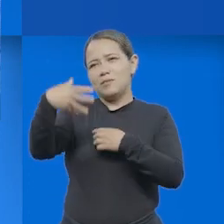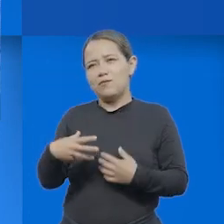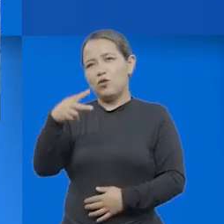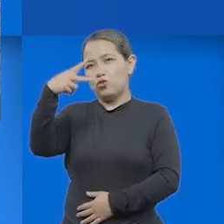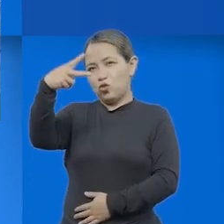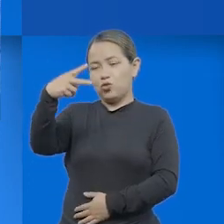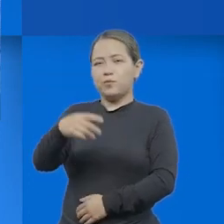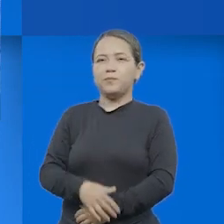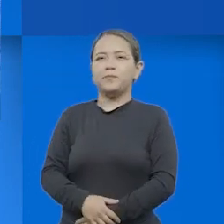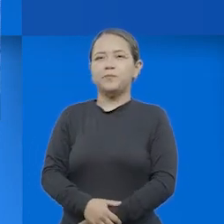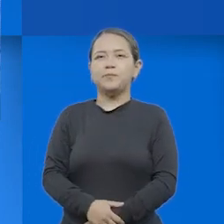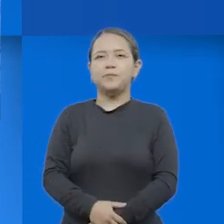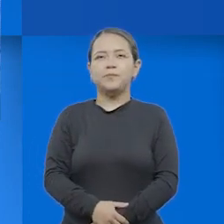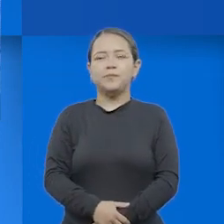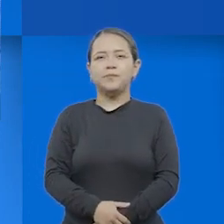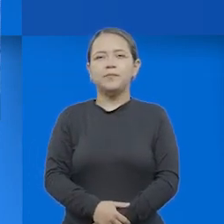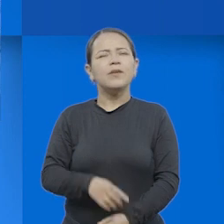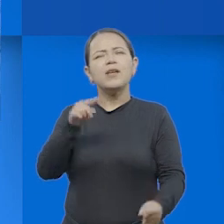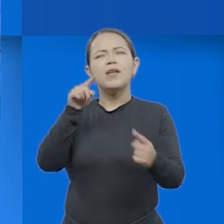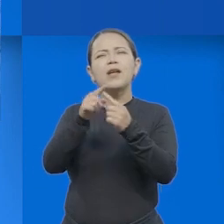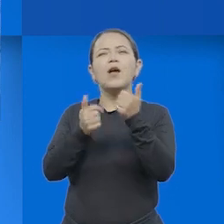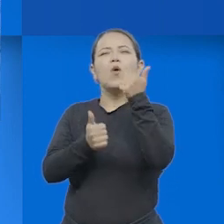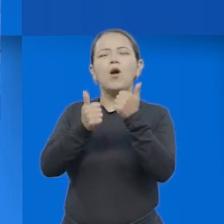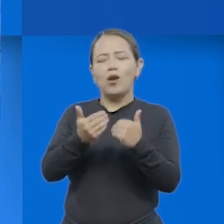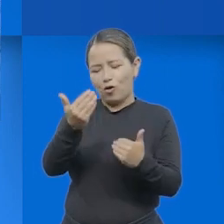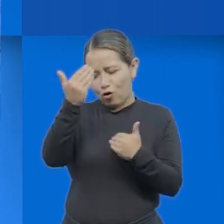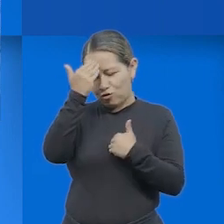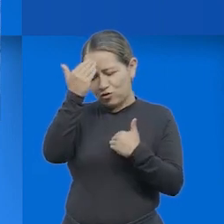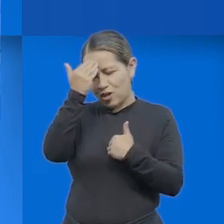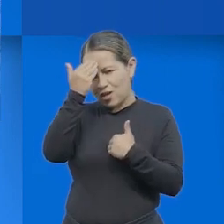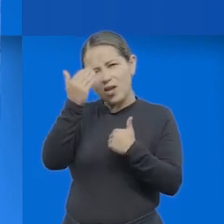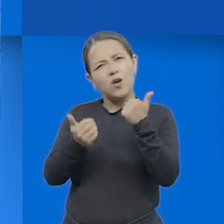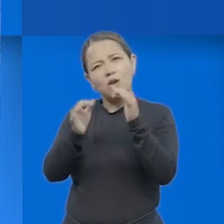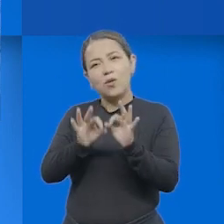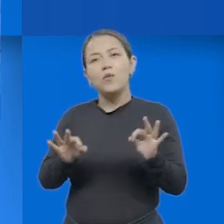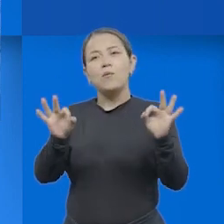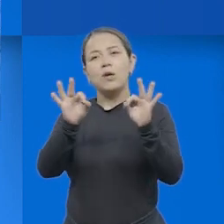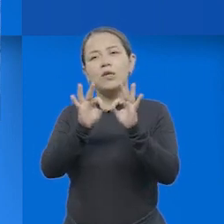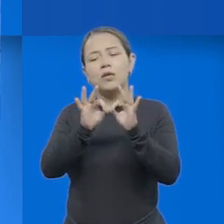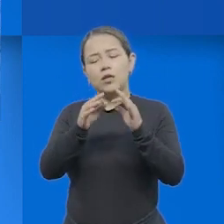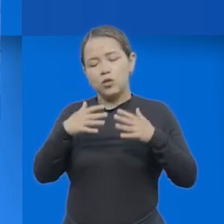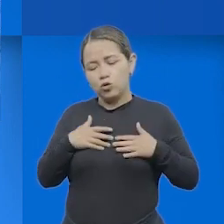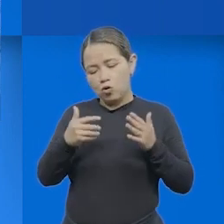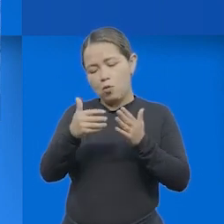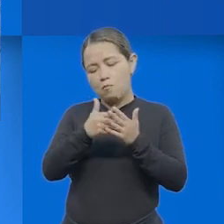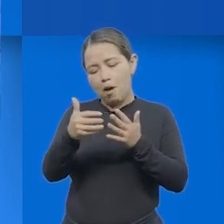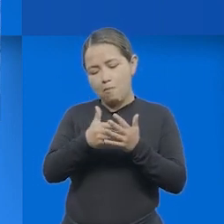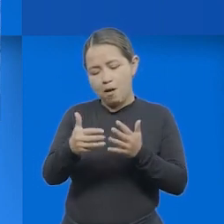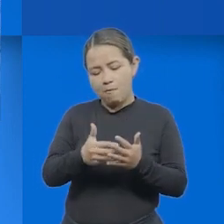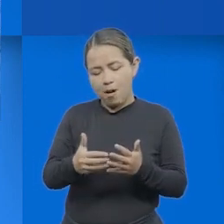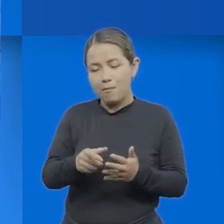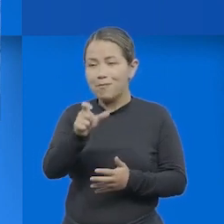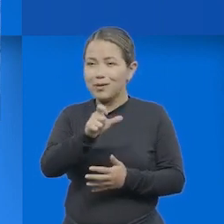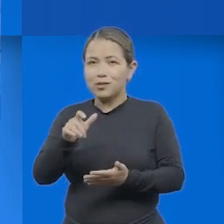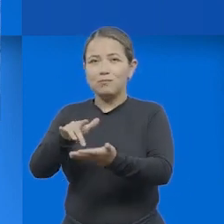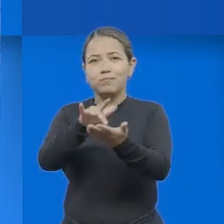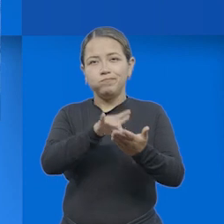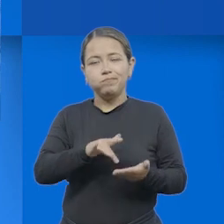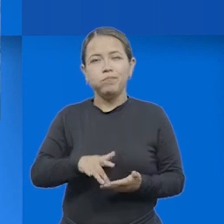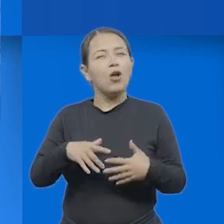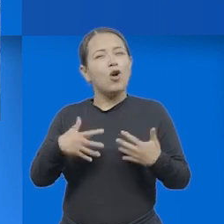específicos. El general es motivar la toma de conciencia sobre la importancia de la producción textual de los